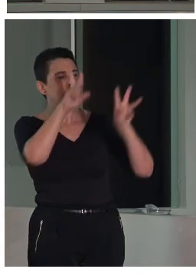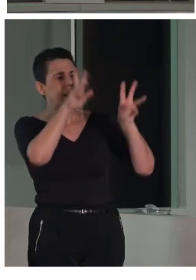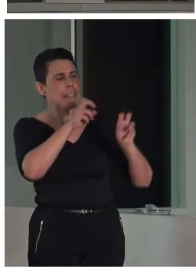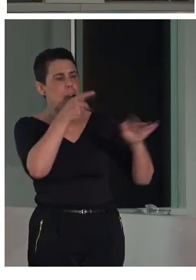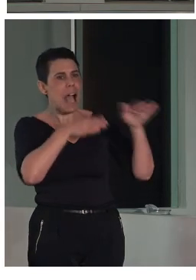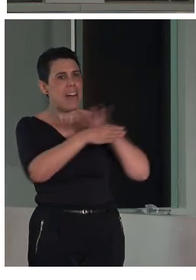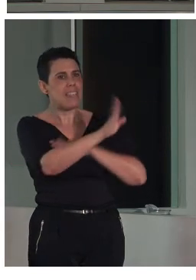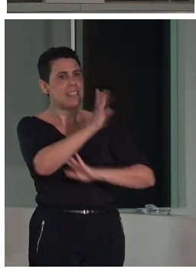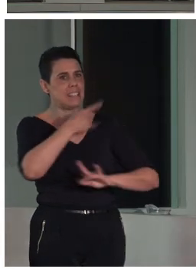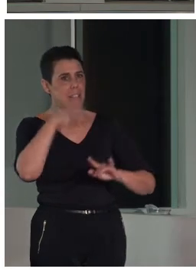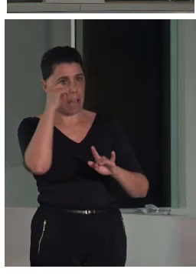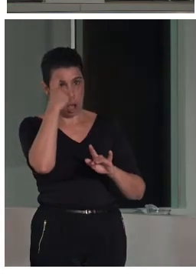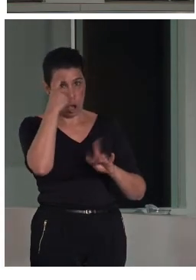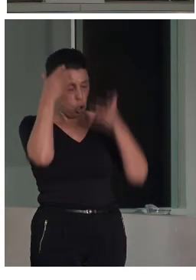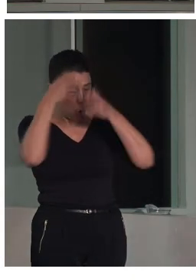en definitiva